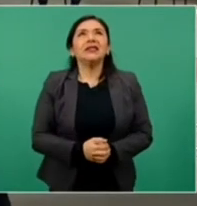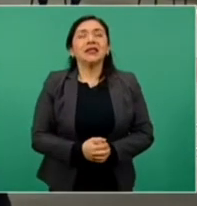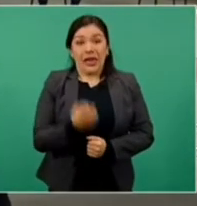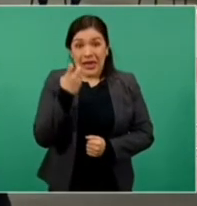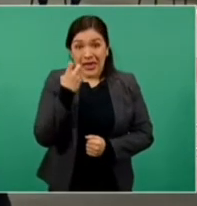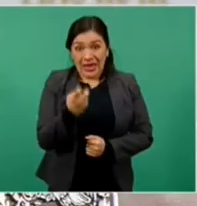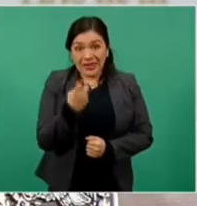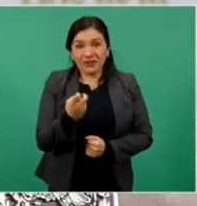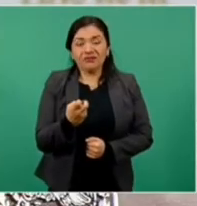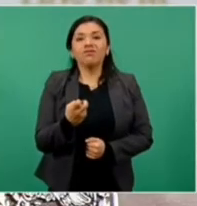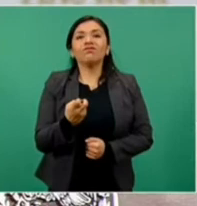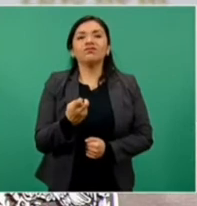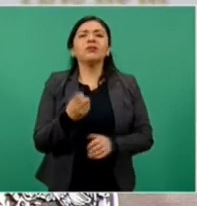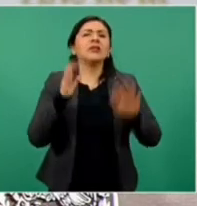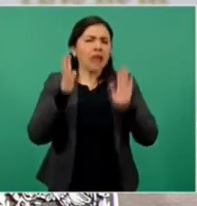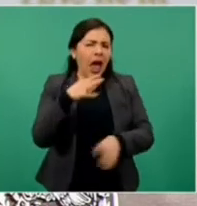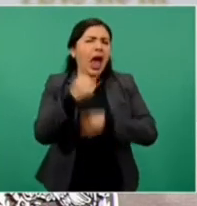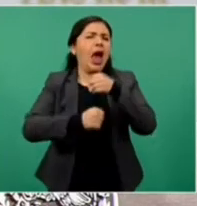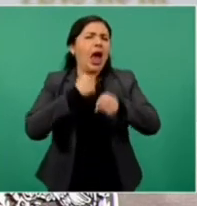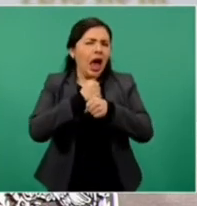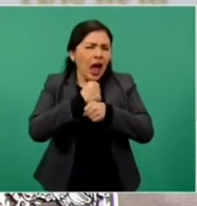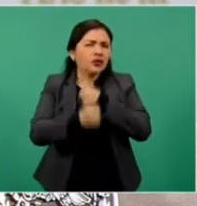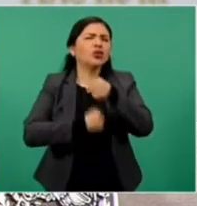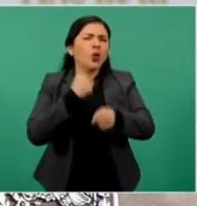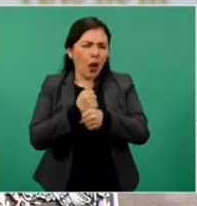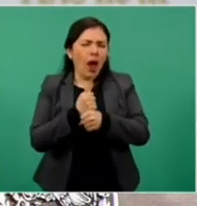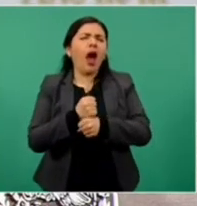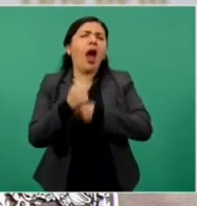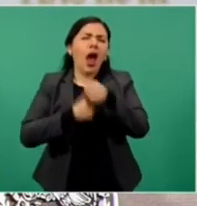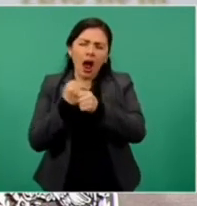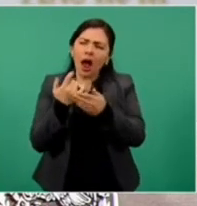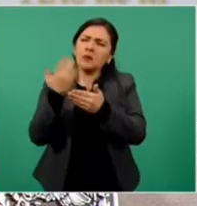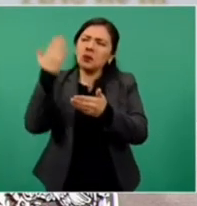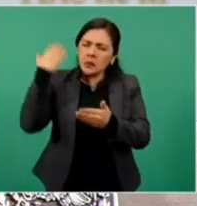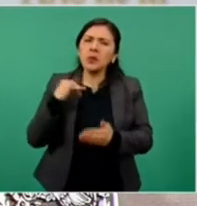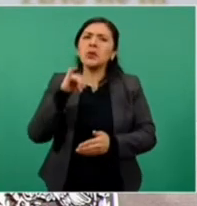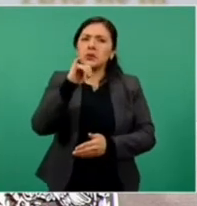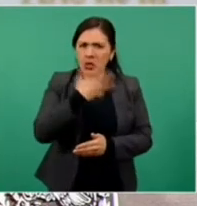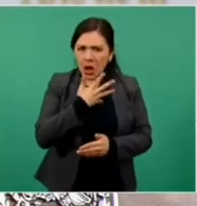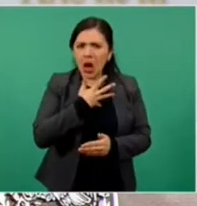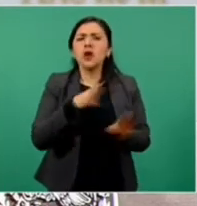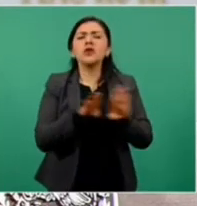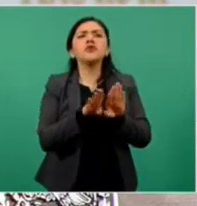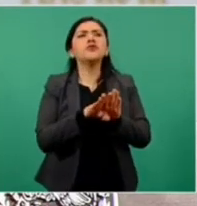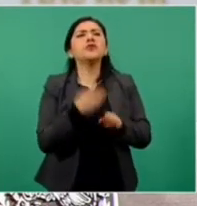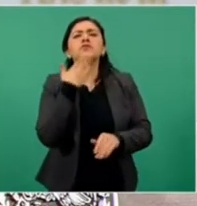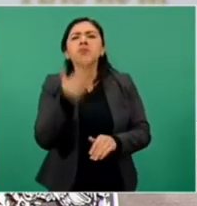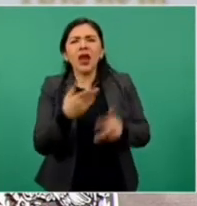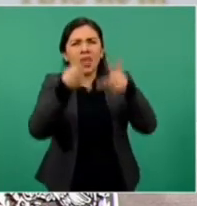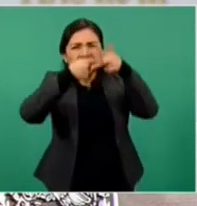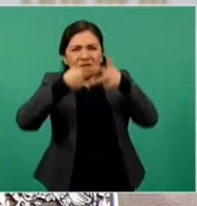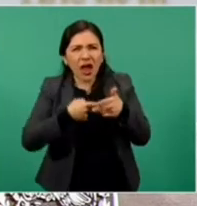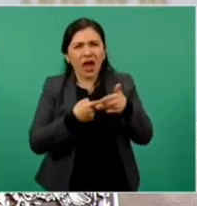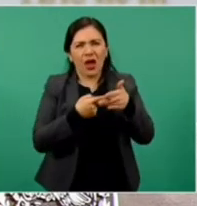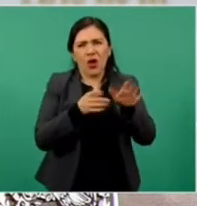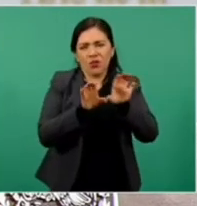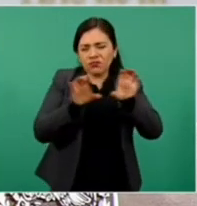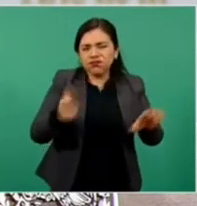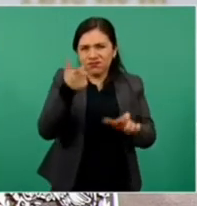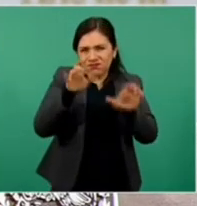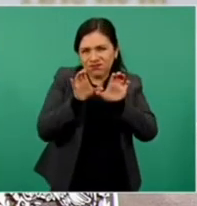aunque durante varios años sí se hicieron reparto de dividendos, de utilidades,